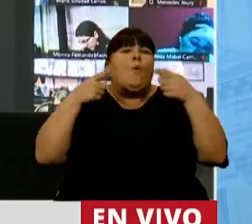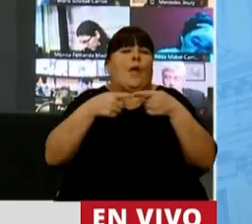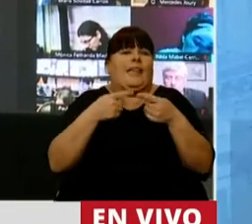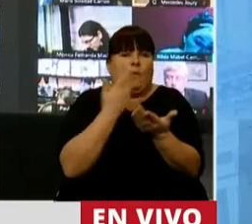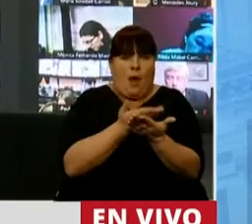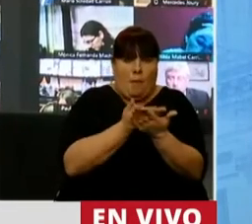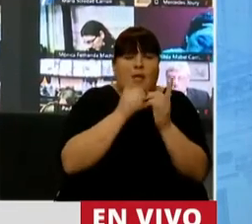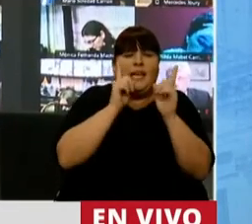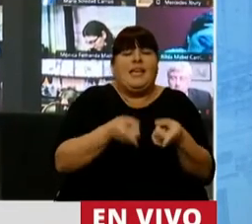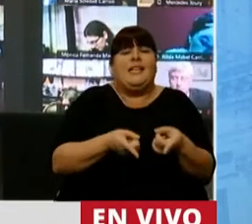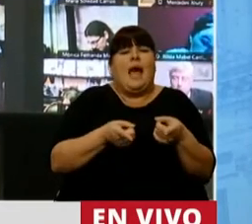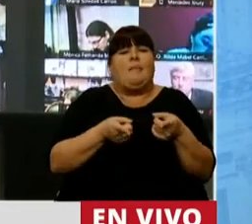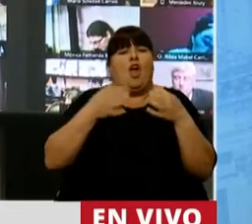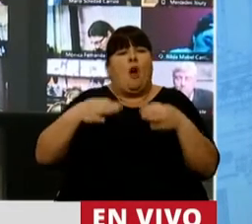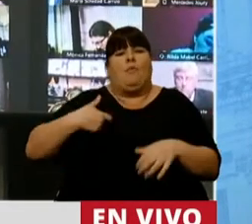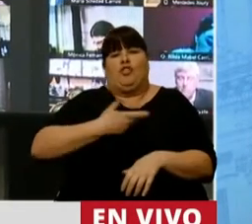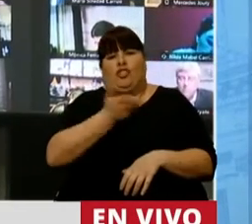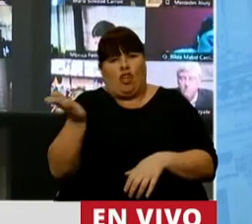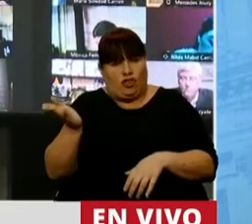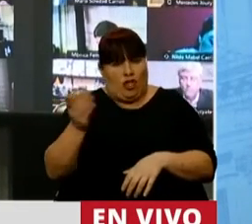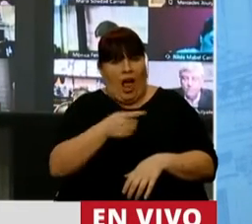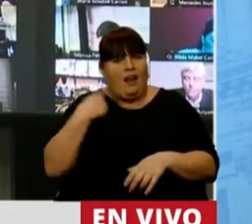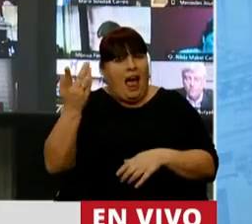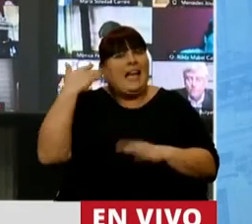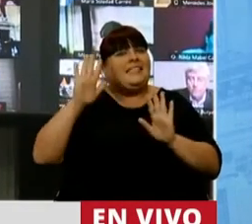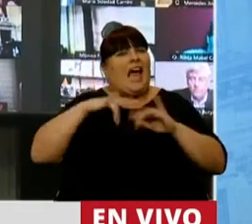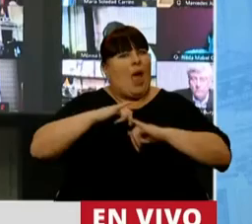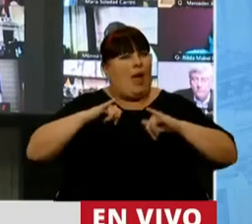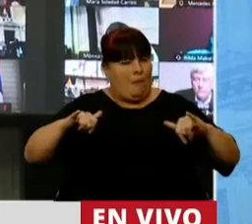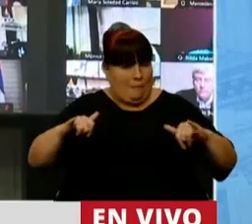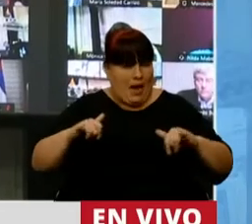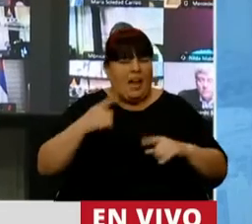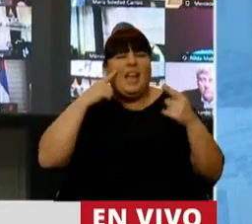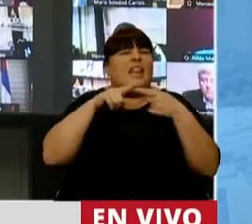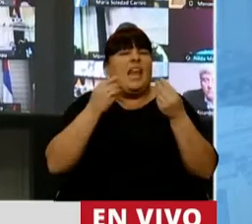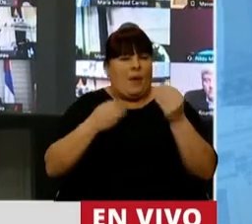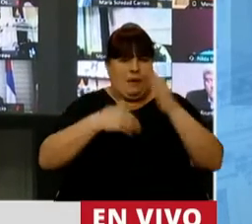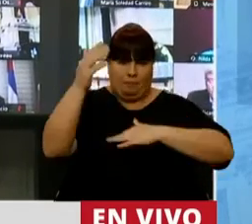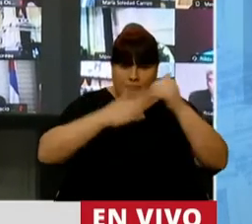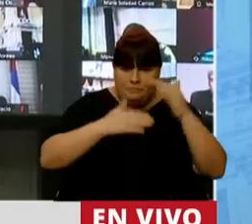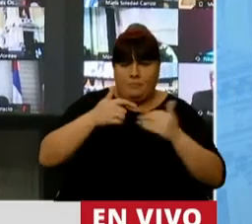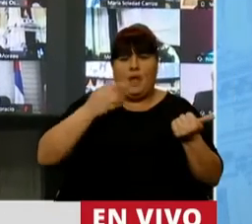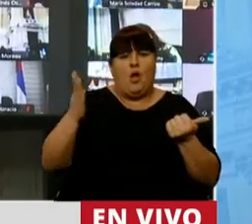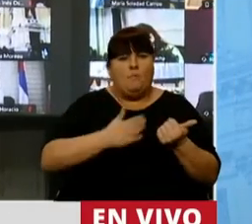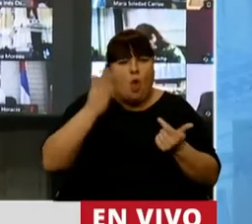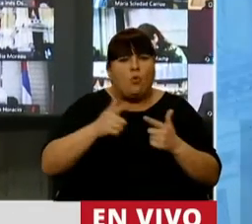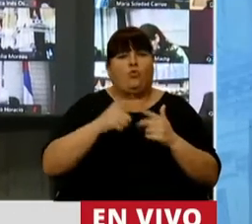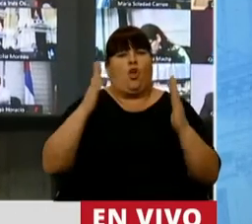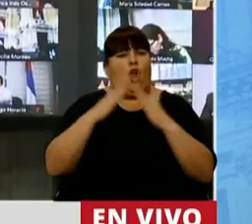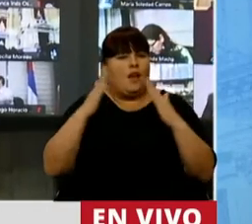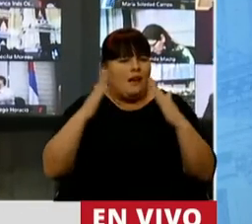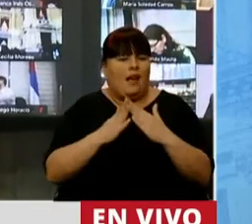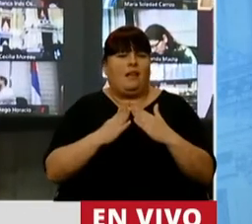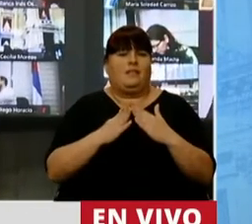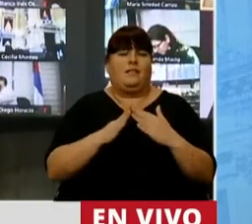propuestos y el compromiso social que hemos hecho en campaña. Que tiene que ver con la infraestructura productiva y la vivienda,